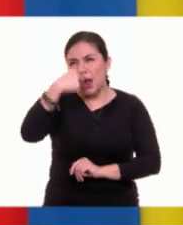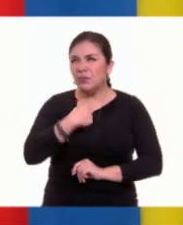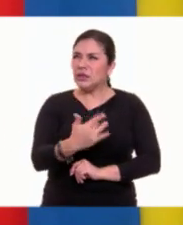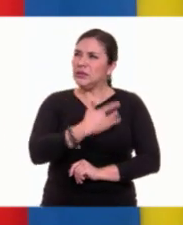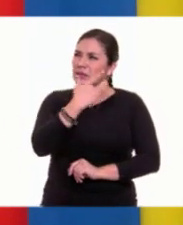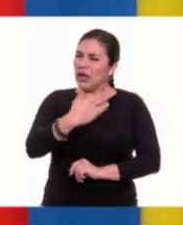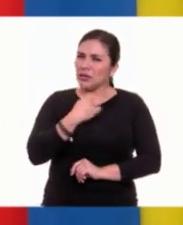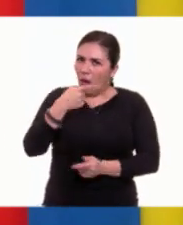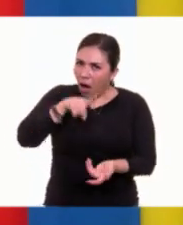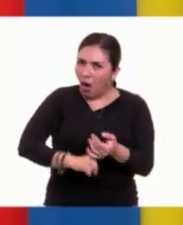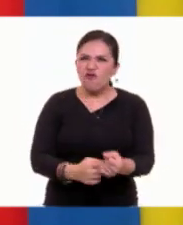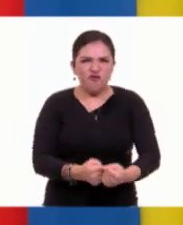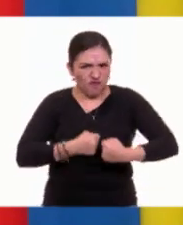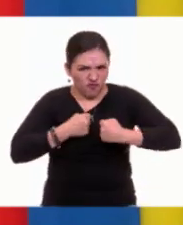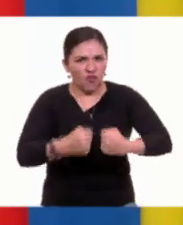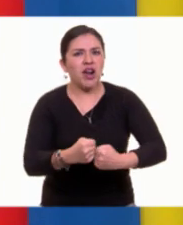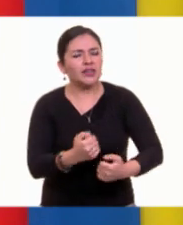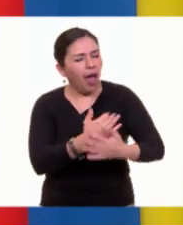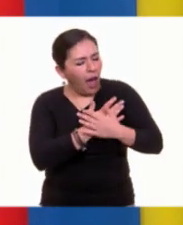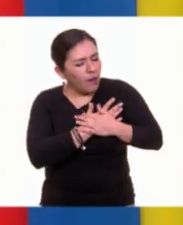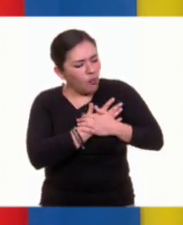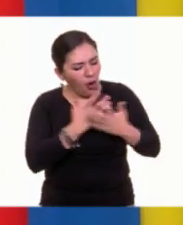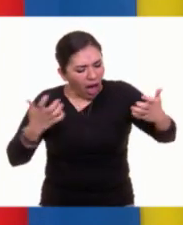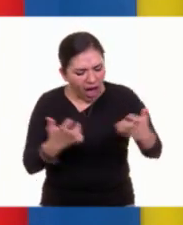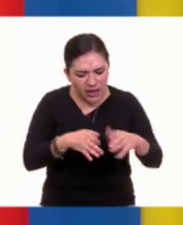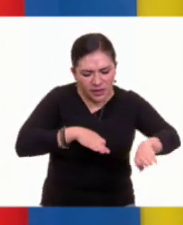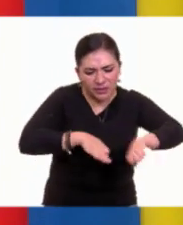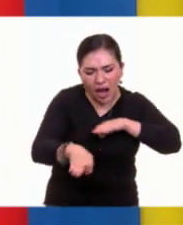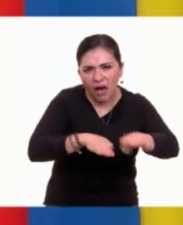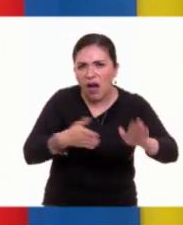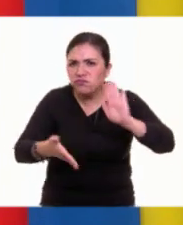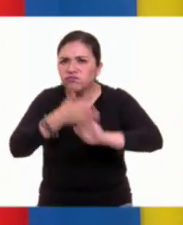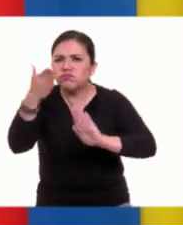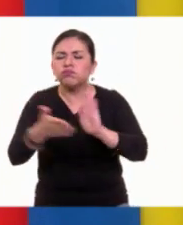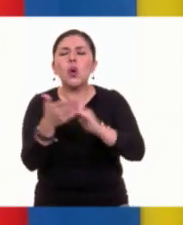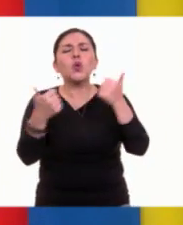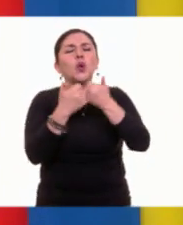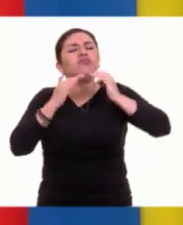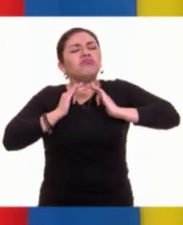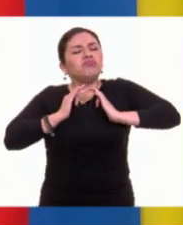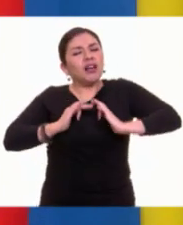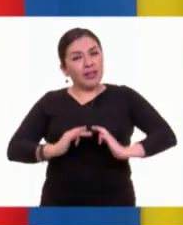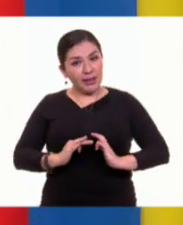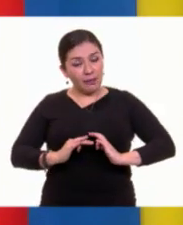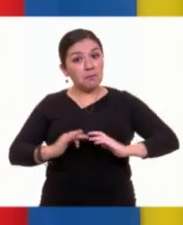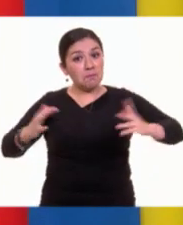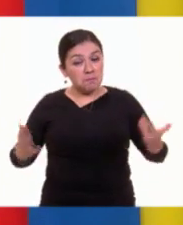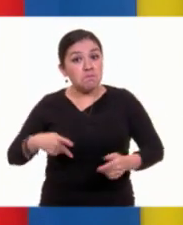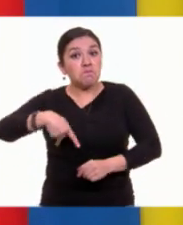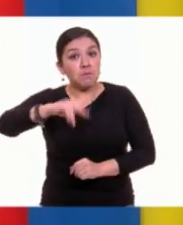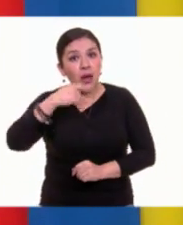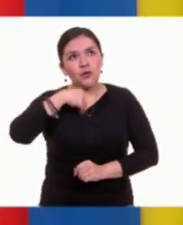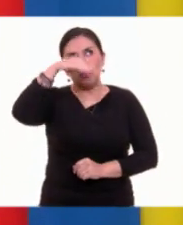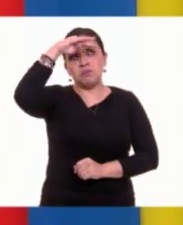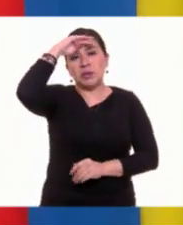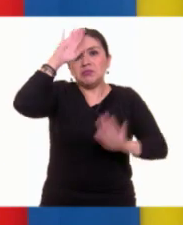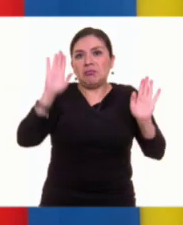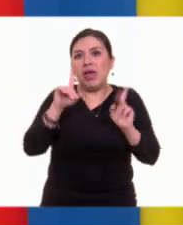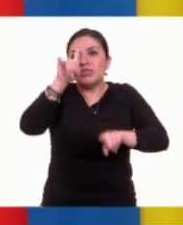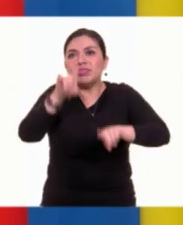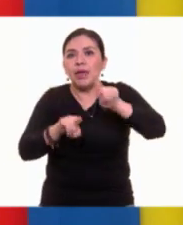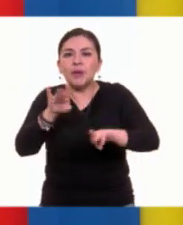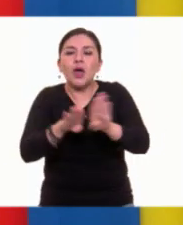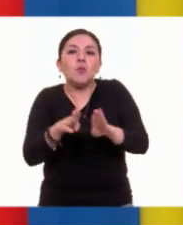fuerza, pasión por su quehacer y serenidad. Aunque supongo que eso varía de una